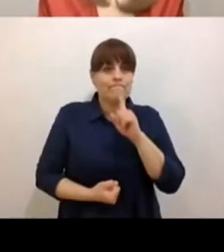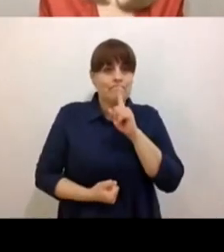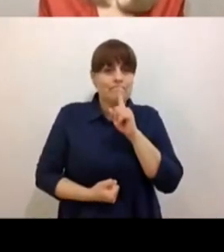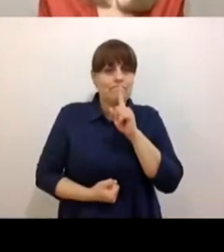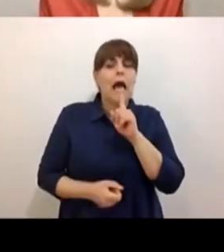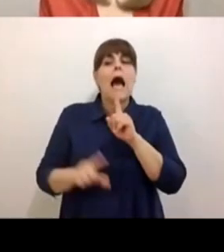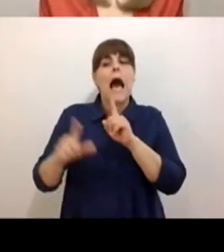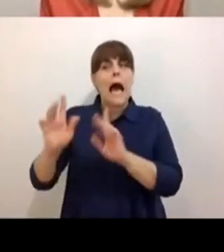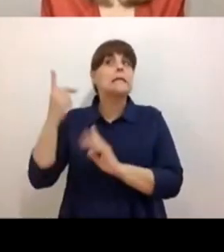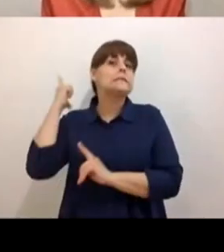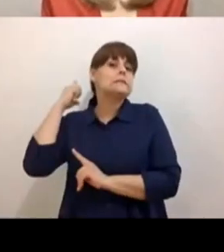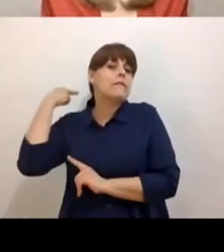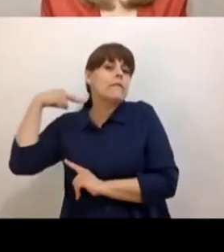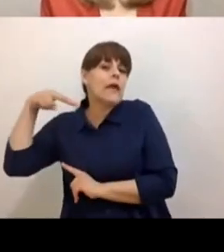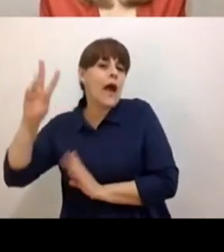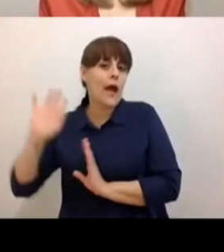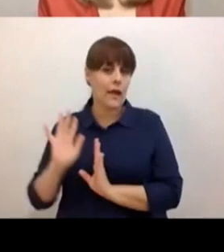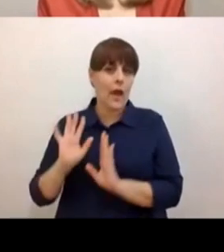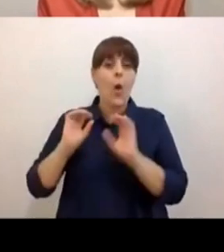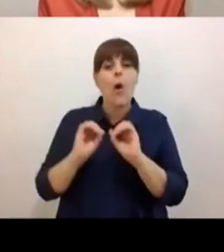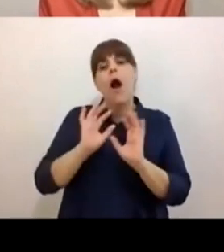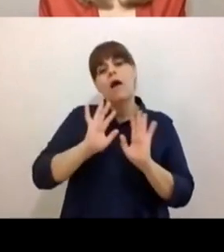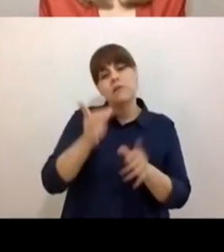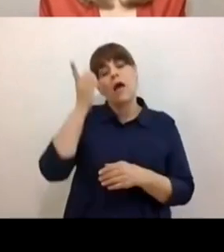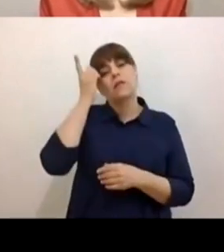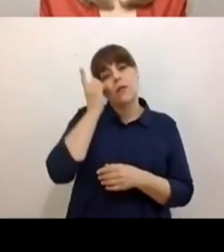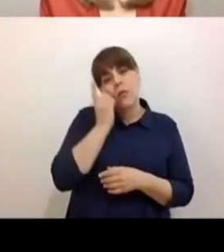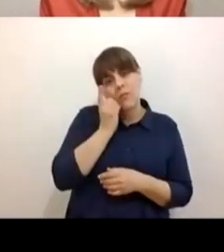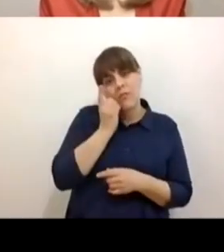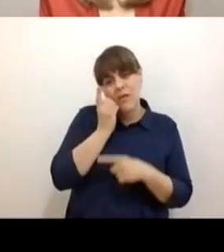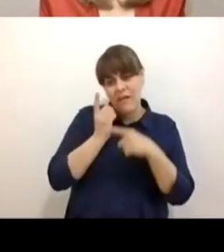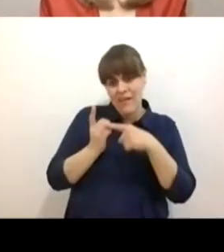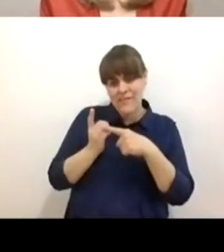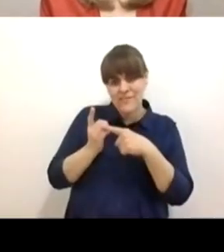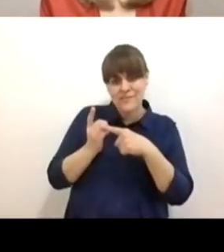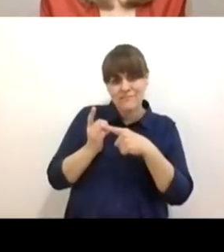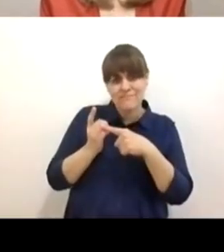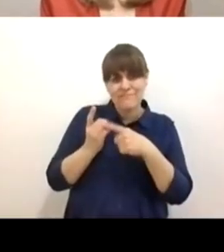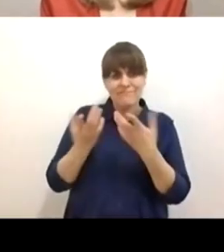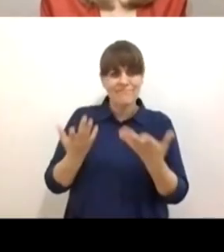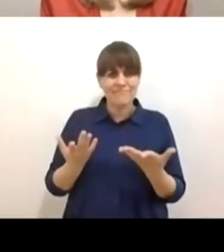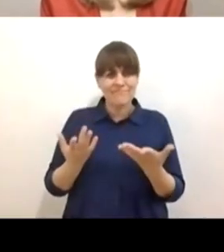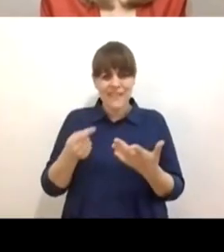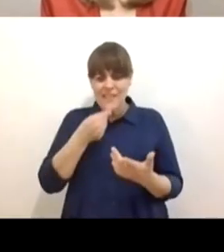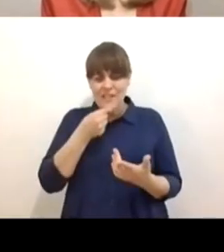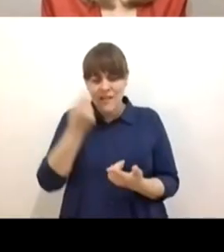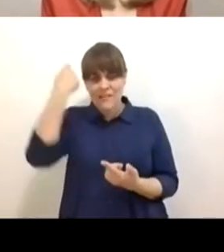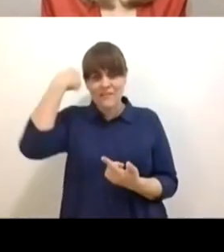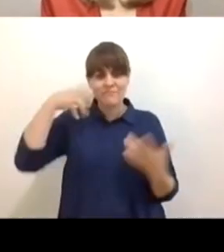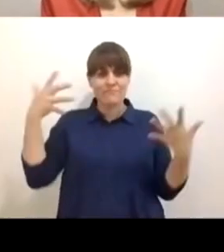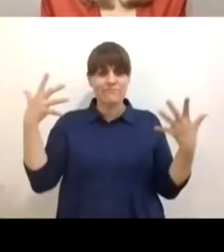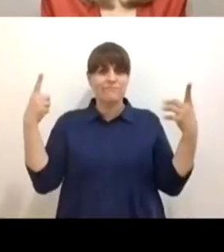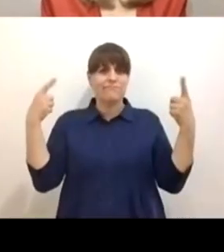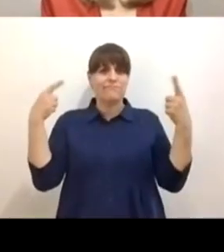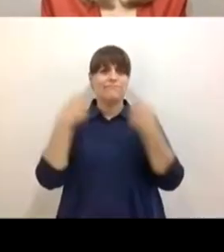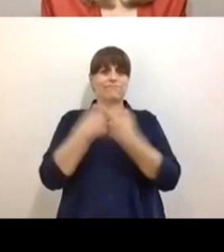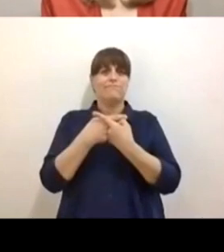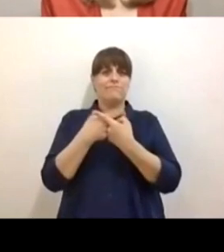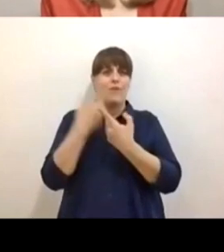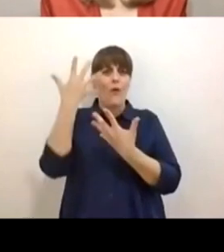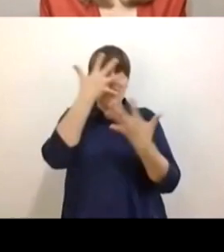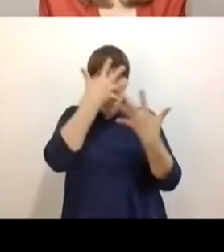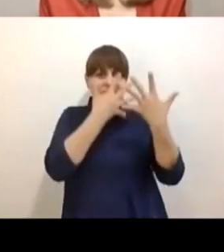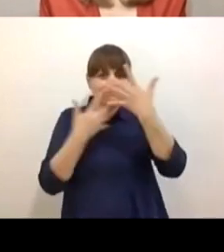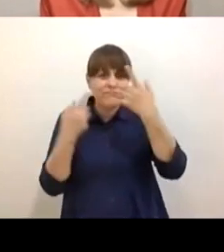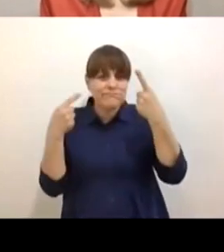se había dormido. Y entonces, lo único que se genera es muchísima confusión, ¿no? Confusión de lo que sucede